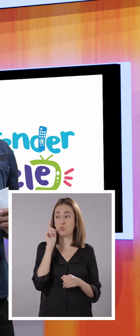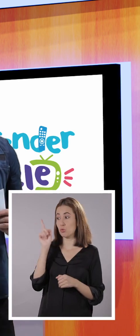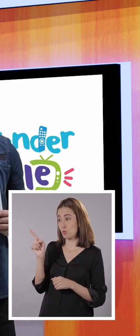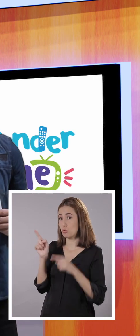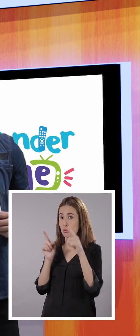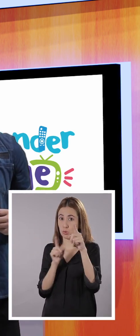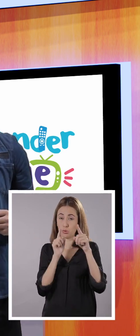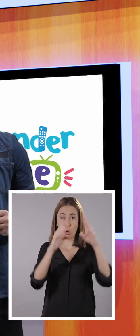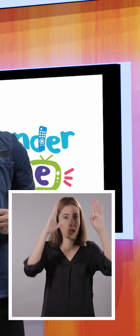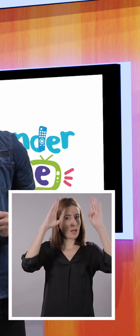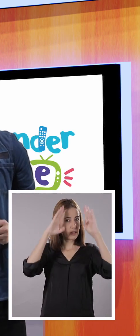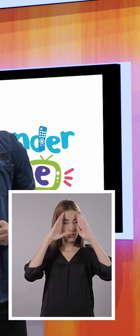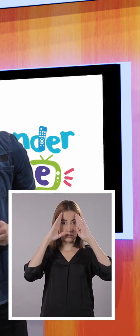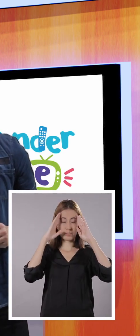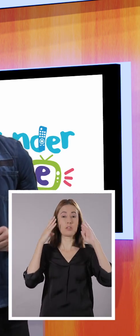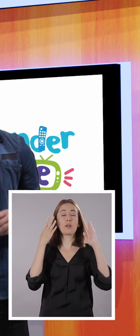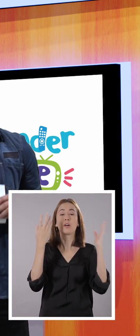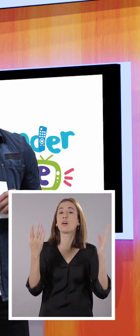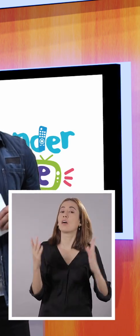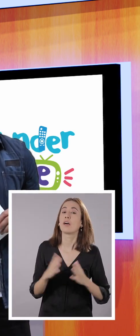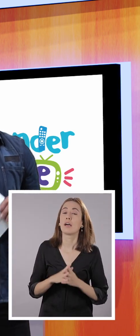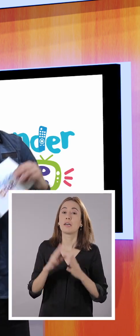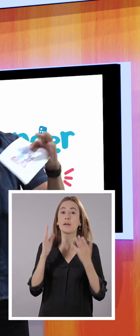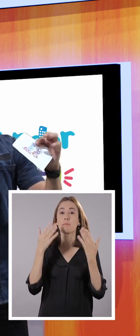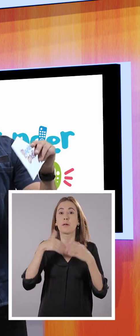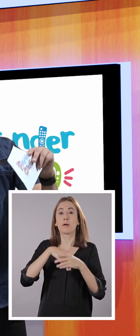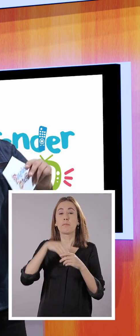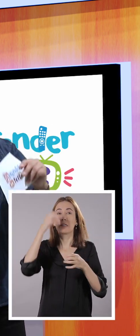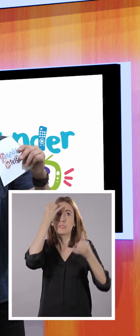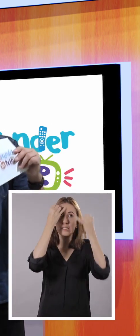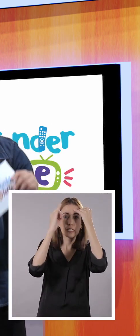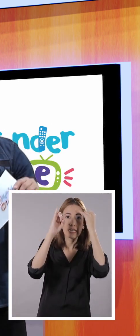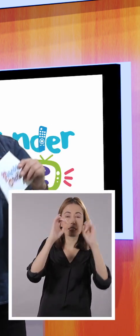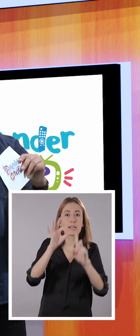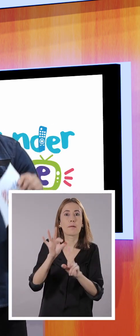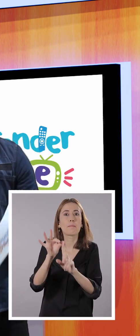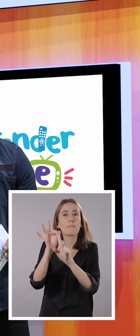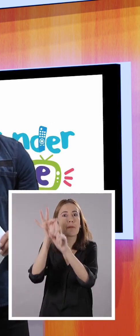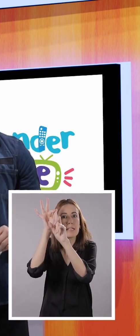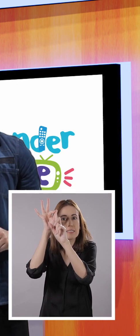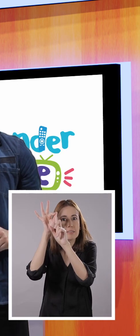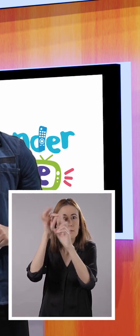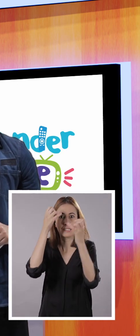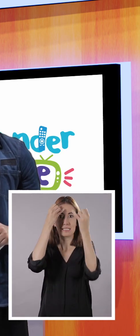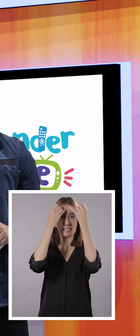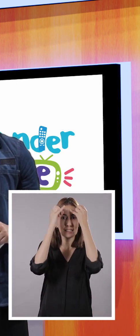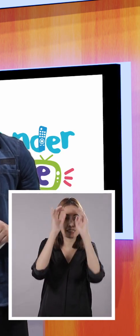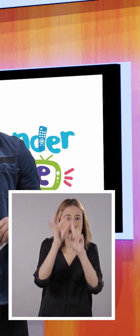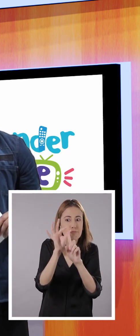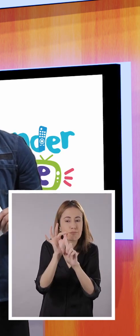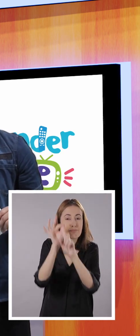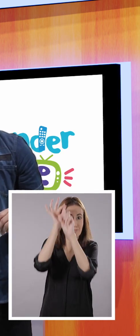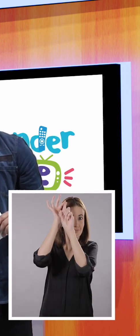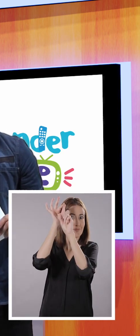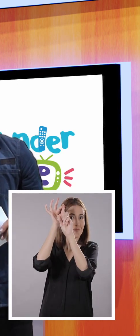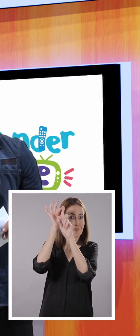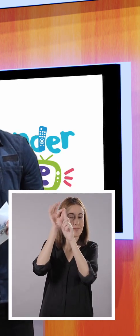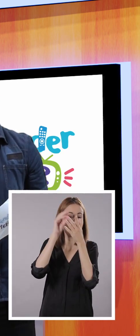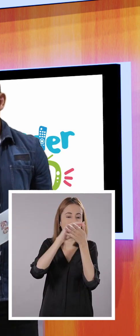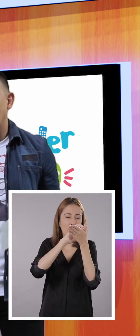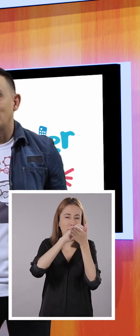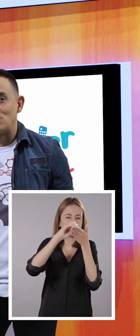ustedes en casa tienen que prestar atención porque vamos a copiar las ideas principales. Ok. Ok.